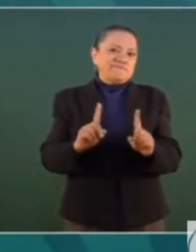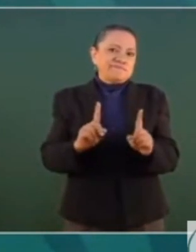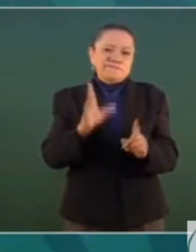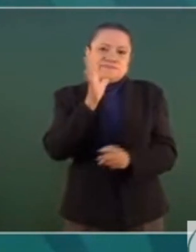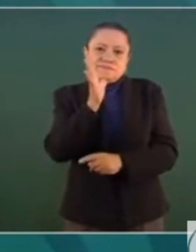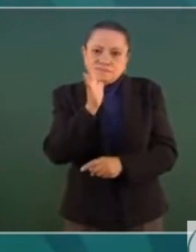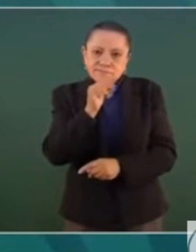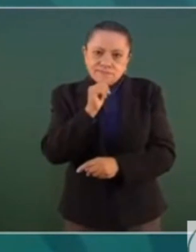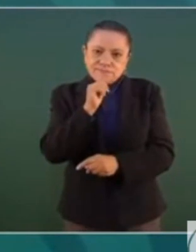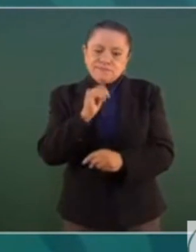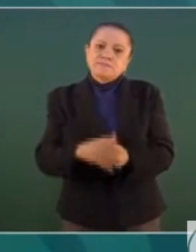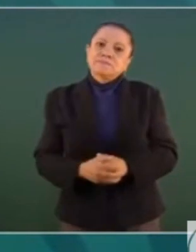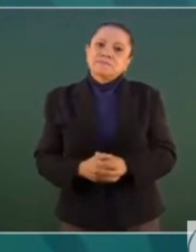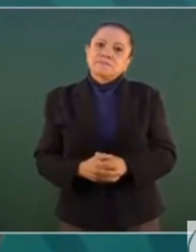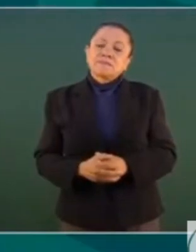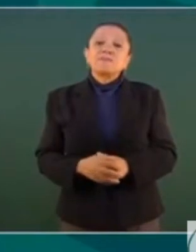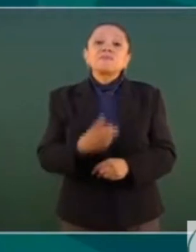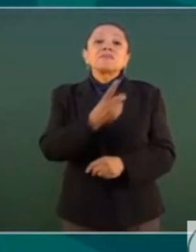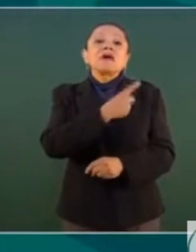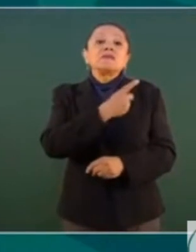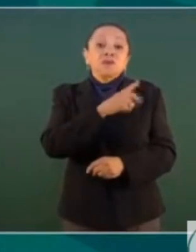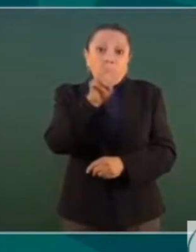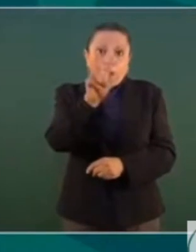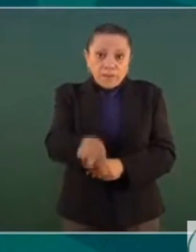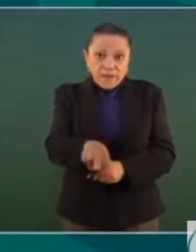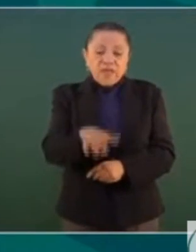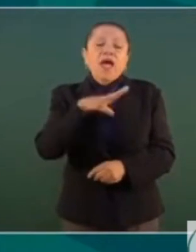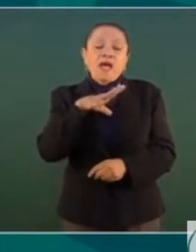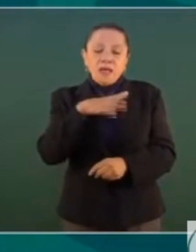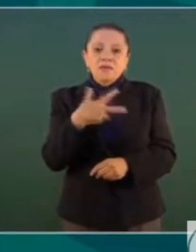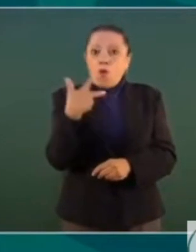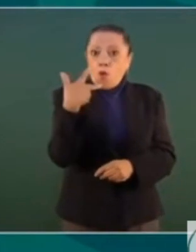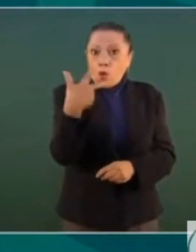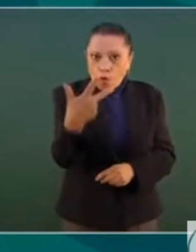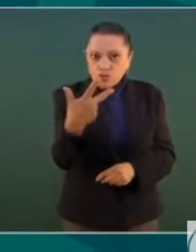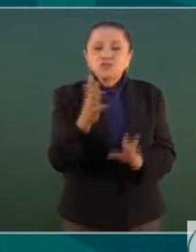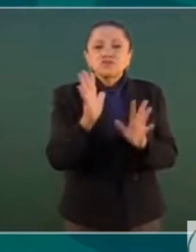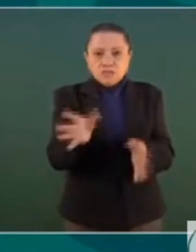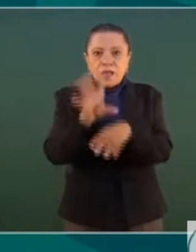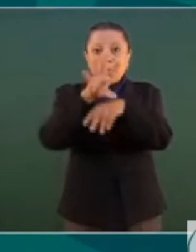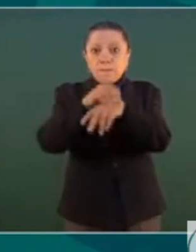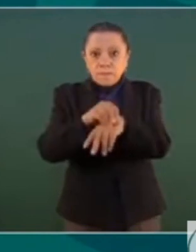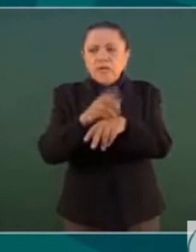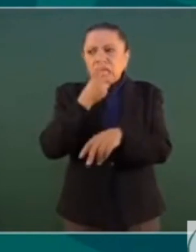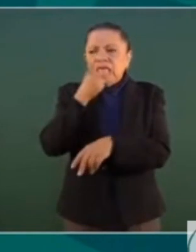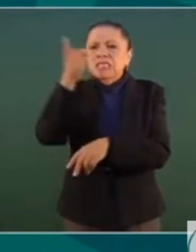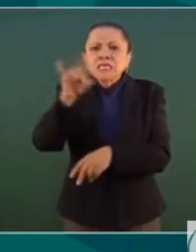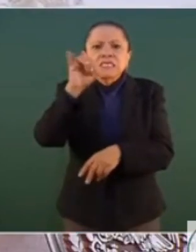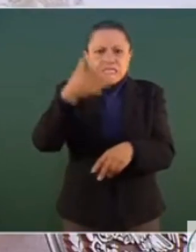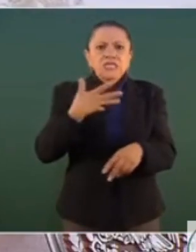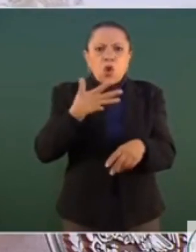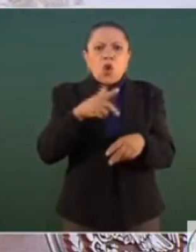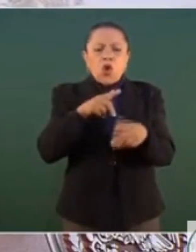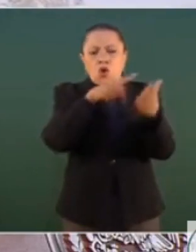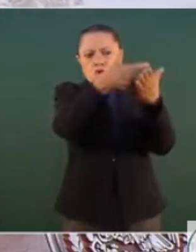Sólo hay, en efecto, ocho que han manifestado tener